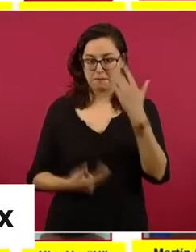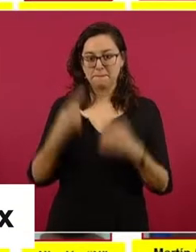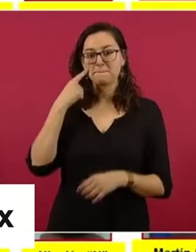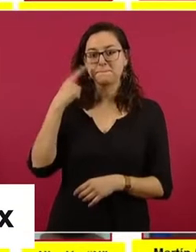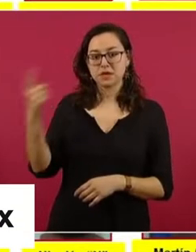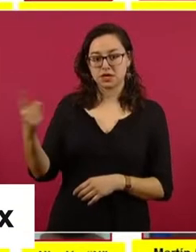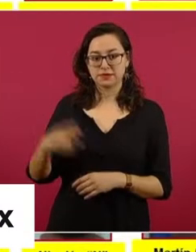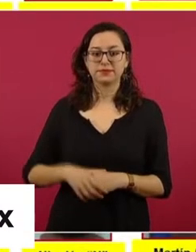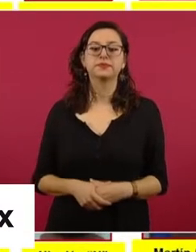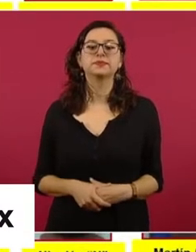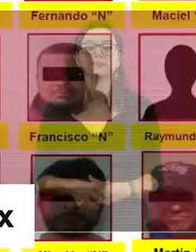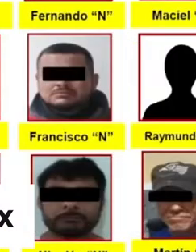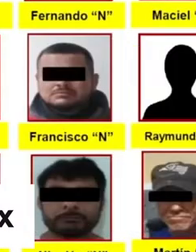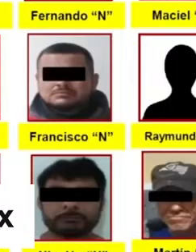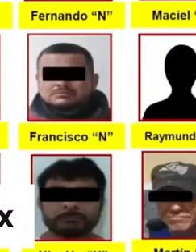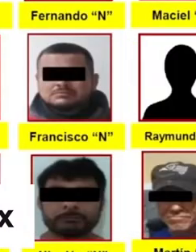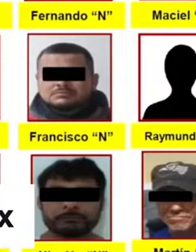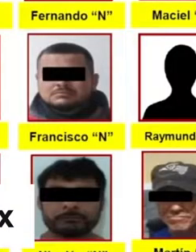Cajeme,